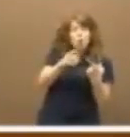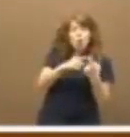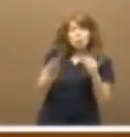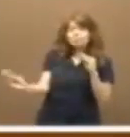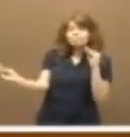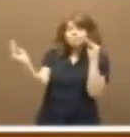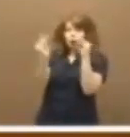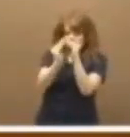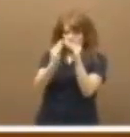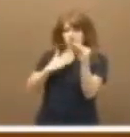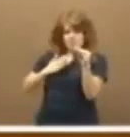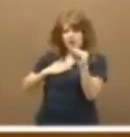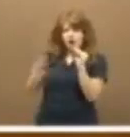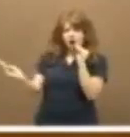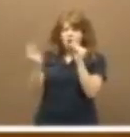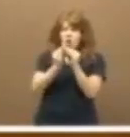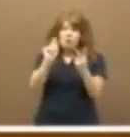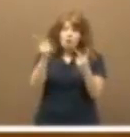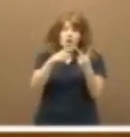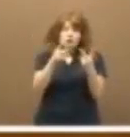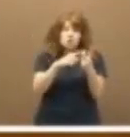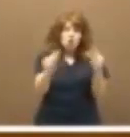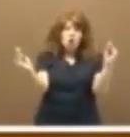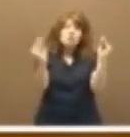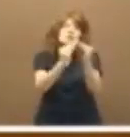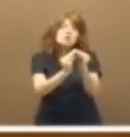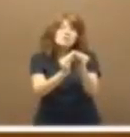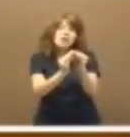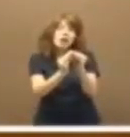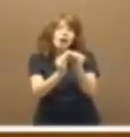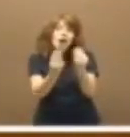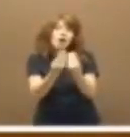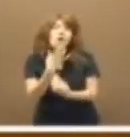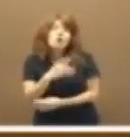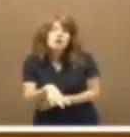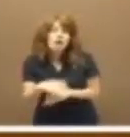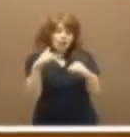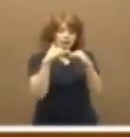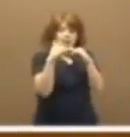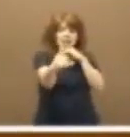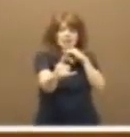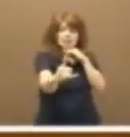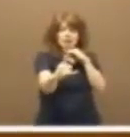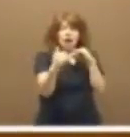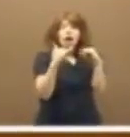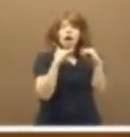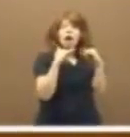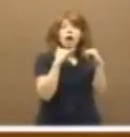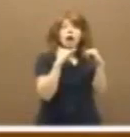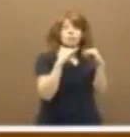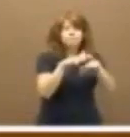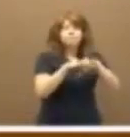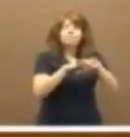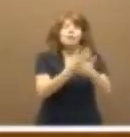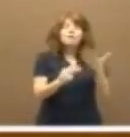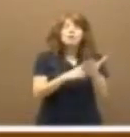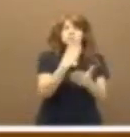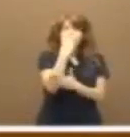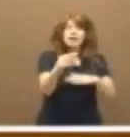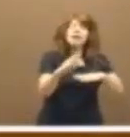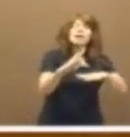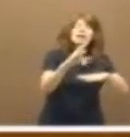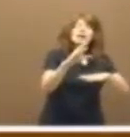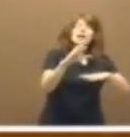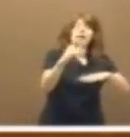que coincidía con el nuestro y otro que coincidía con la línea que va desde Lisboa hasta